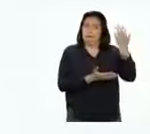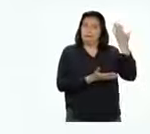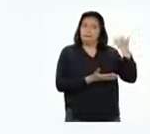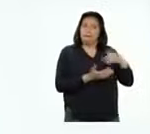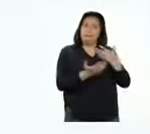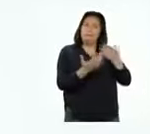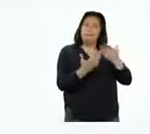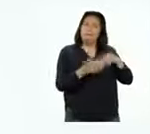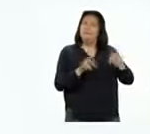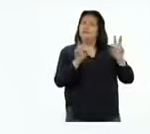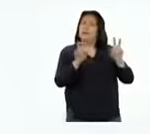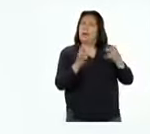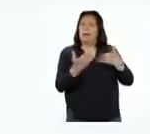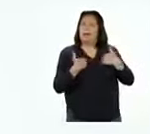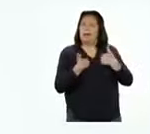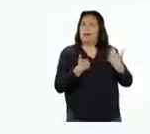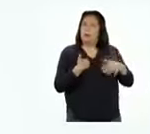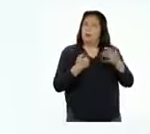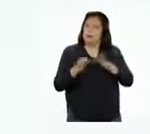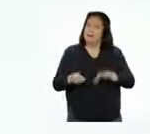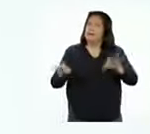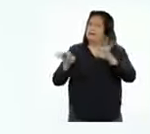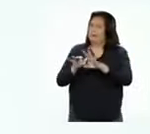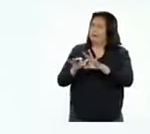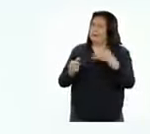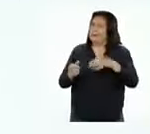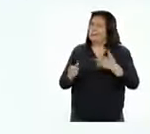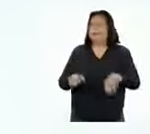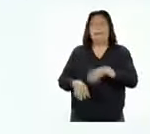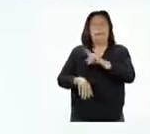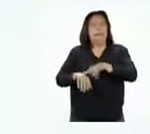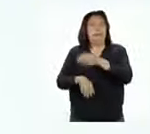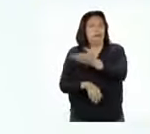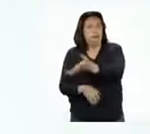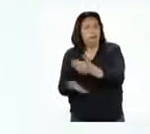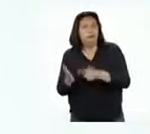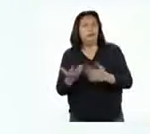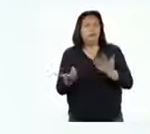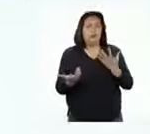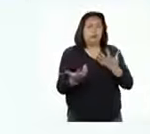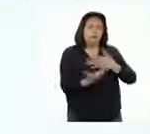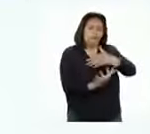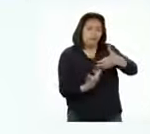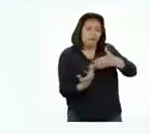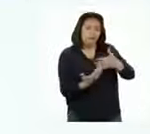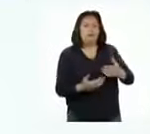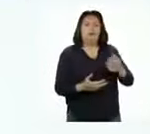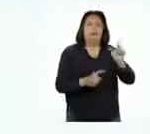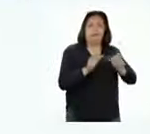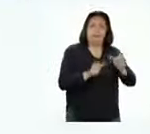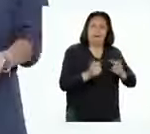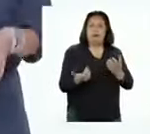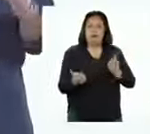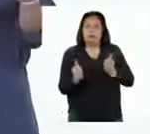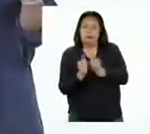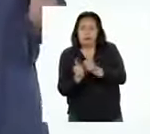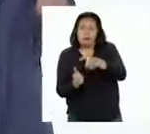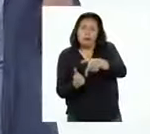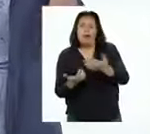hablado mucho sobre los animales, la importancia del rol que cumplen y la naturaleza y la relación armónica que las personas debemos tener con ellas.